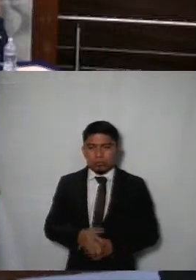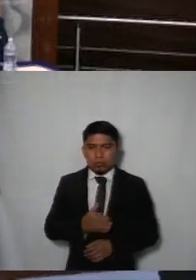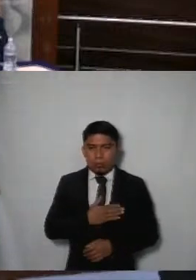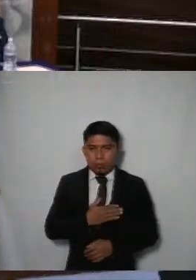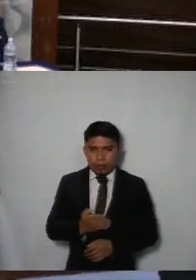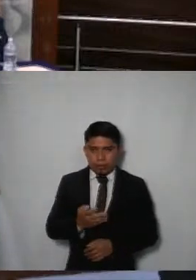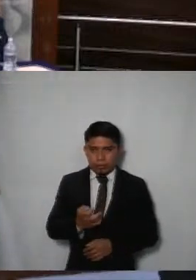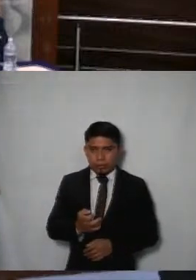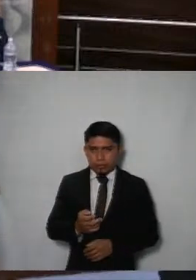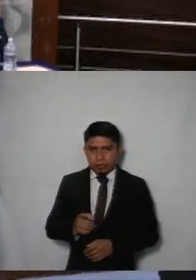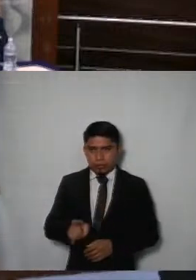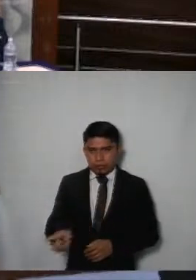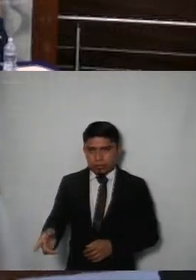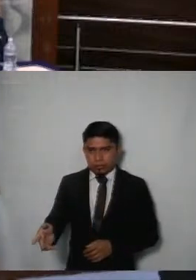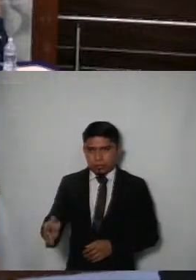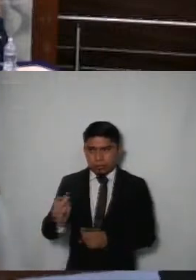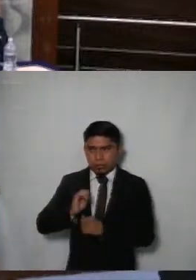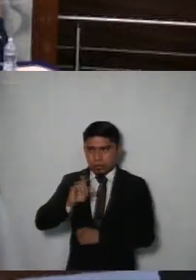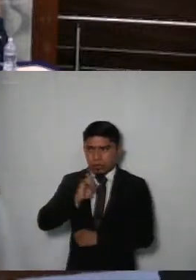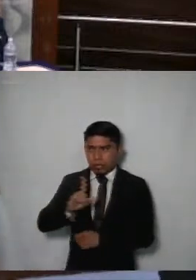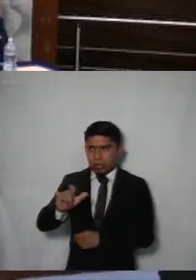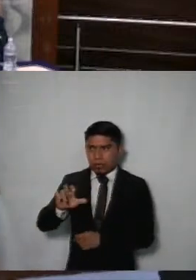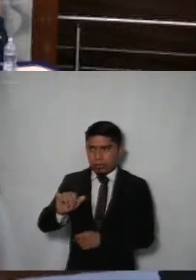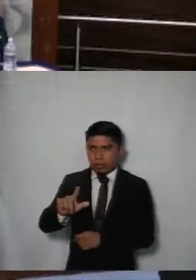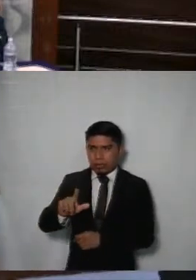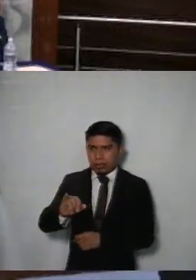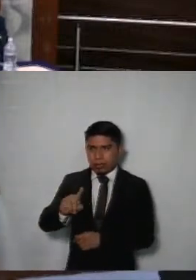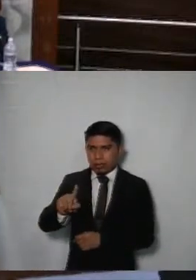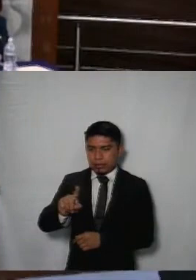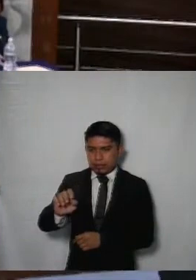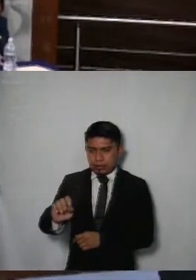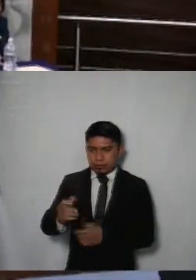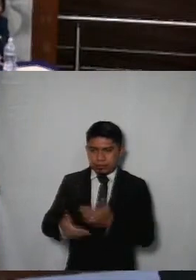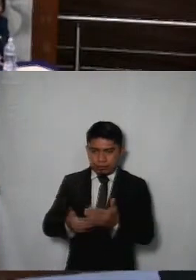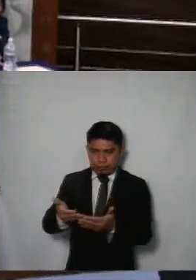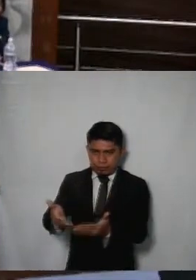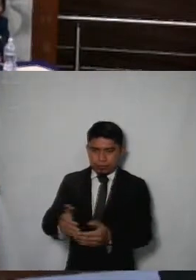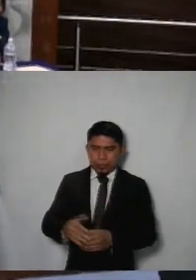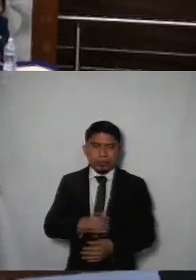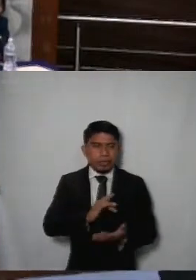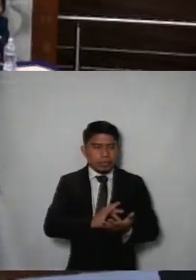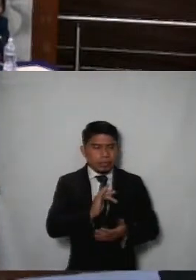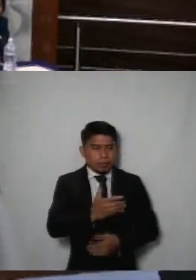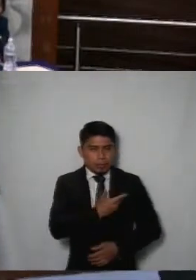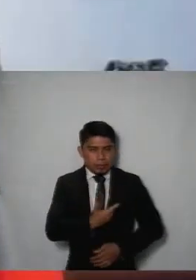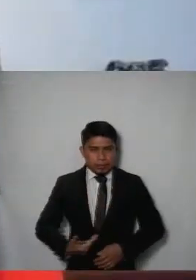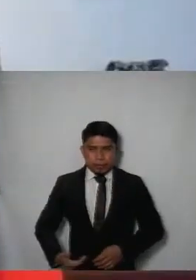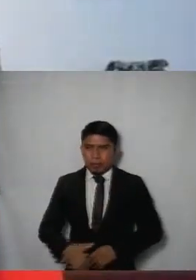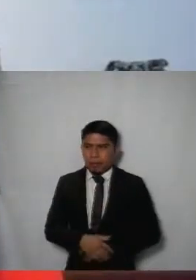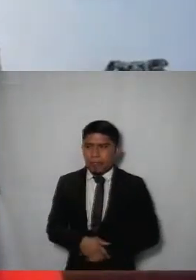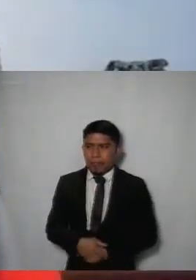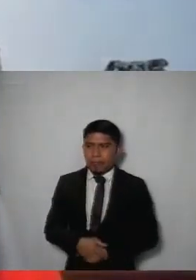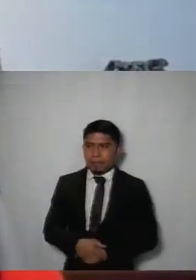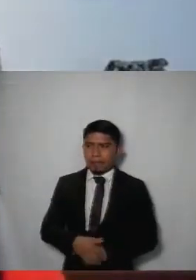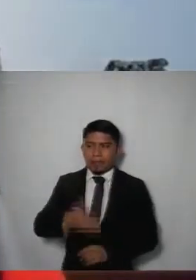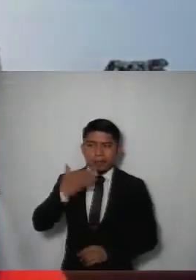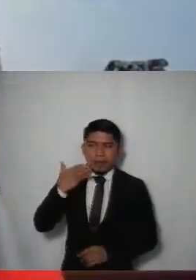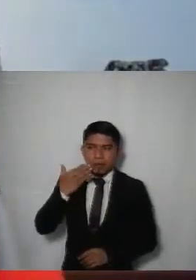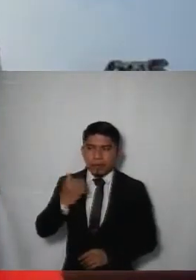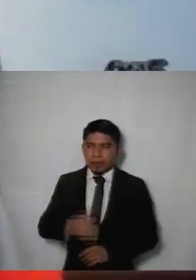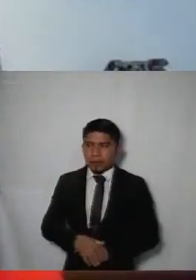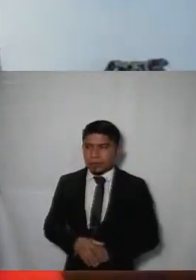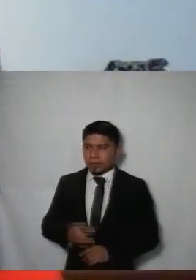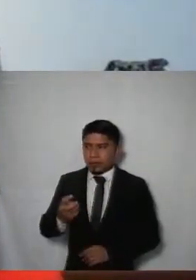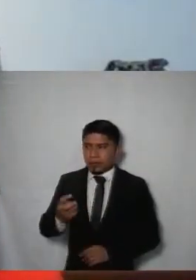Bueno en este adelante comisionada Laura Lissette Enríquez Rodríguez Gracias presidente Muy amables